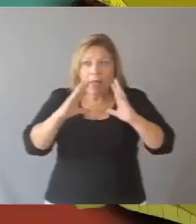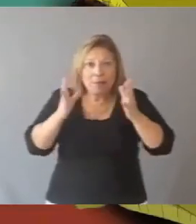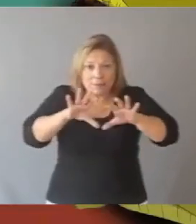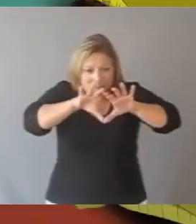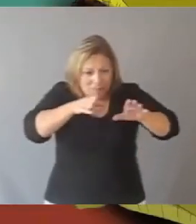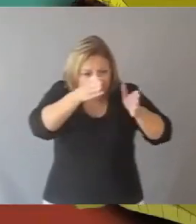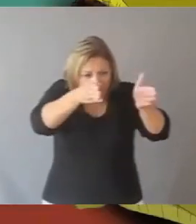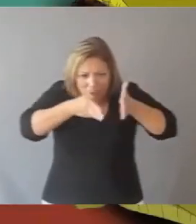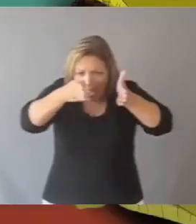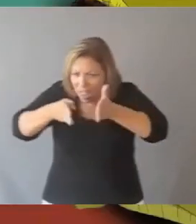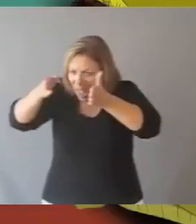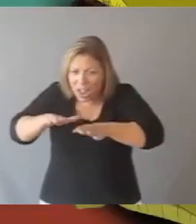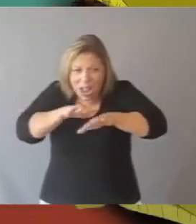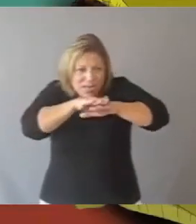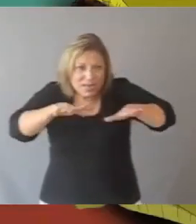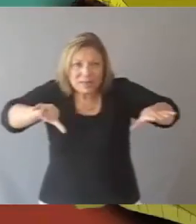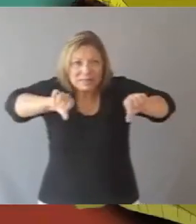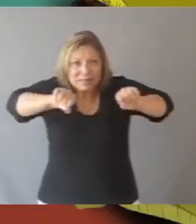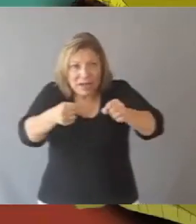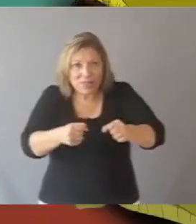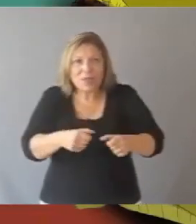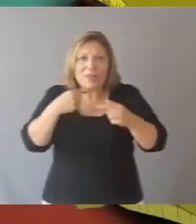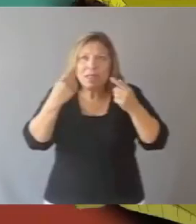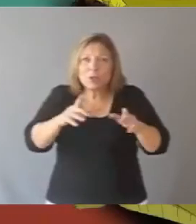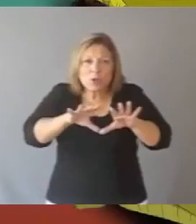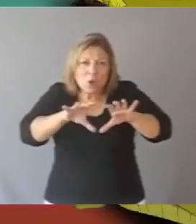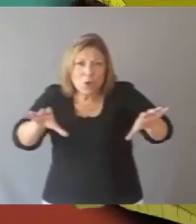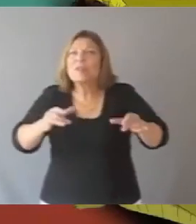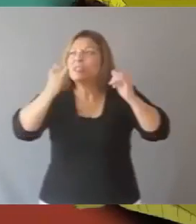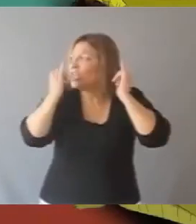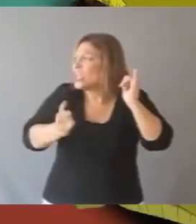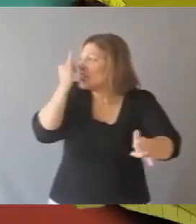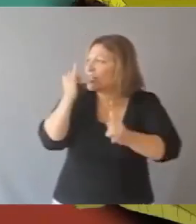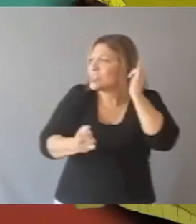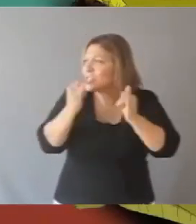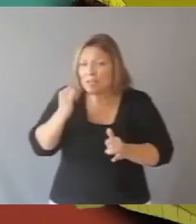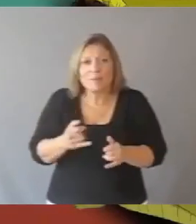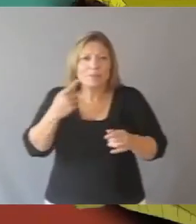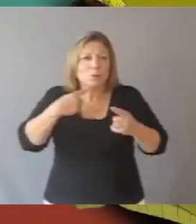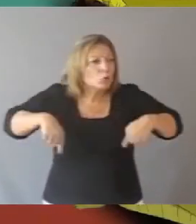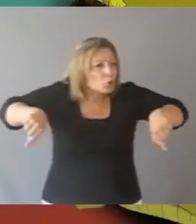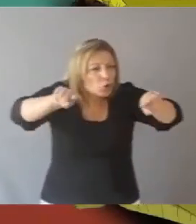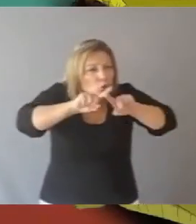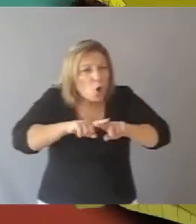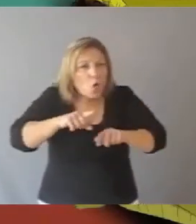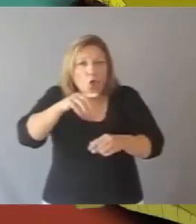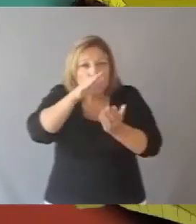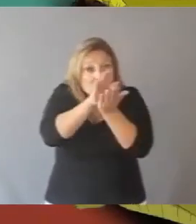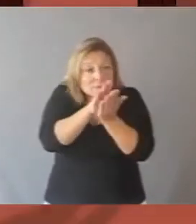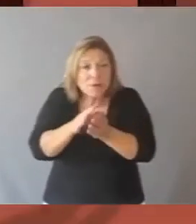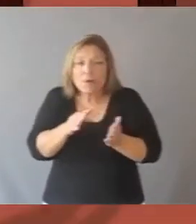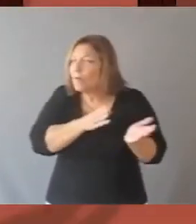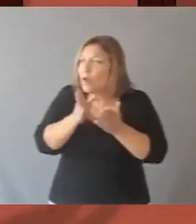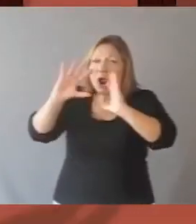un dique. Sí, un dique, un dique, gritaron todos nadando a toda fuerza hacia la orilla. Hagamos un dique. Enseguida se pusieron a hacer